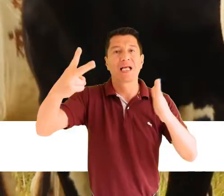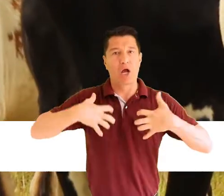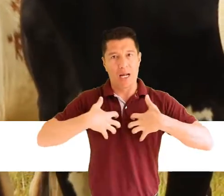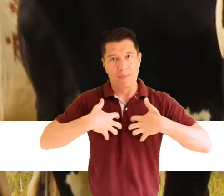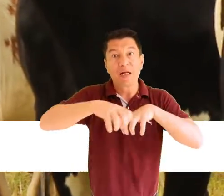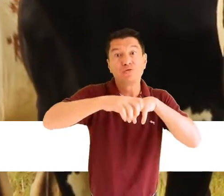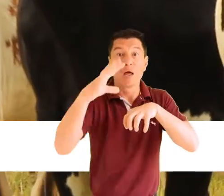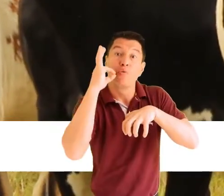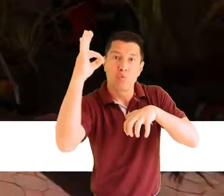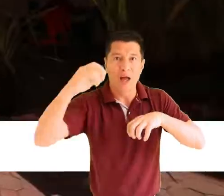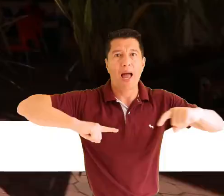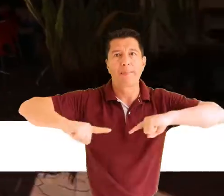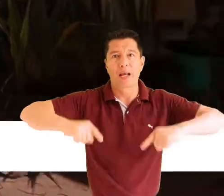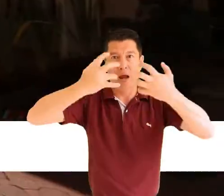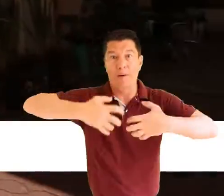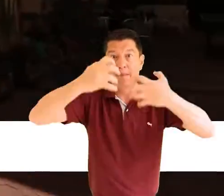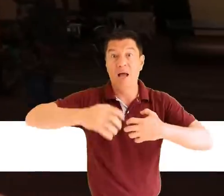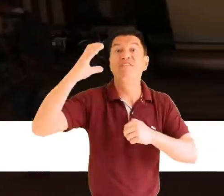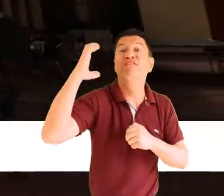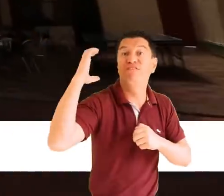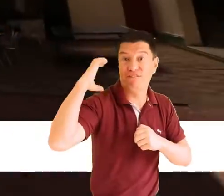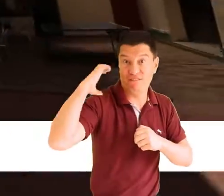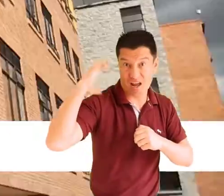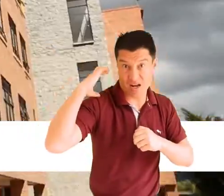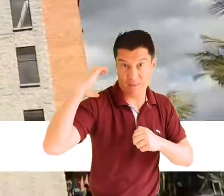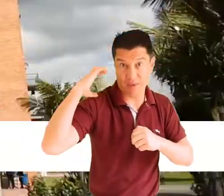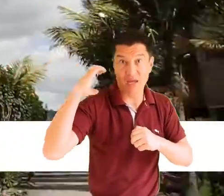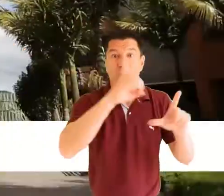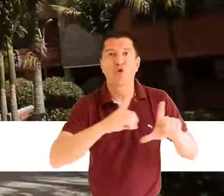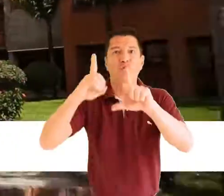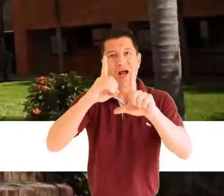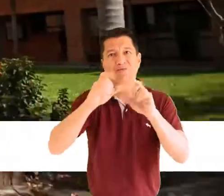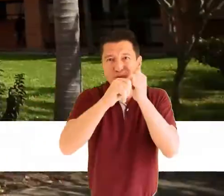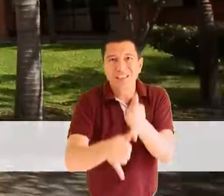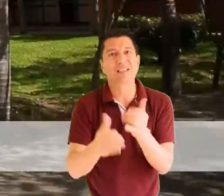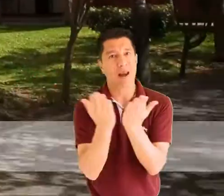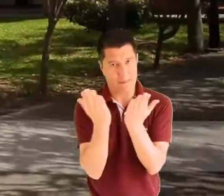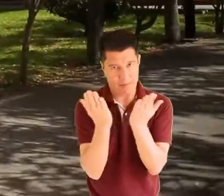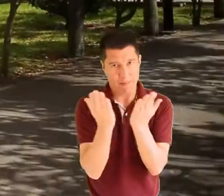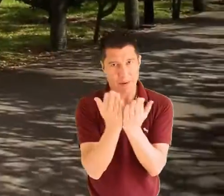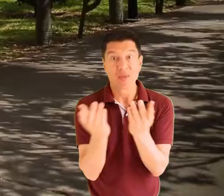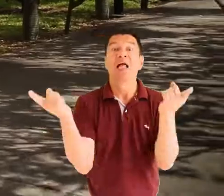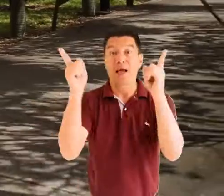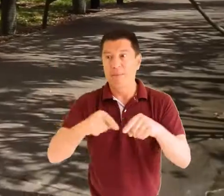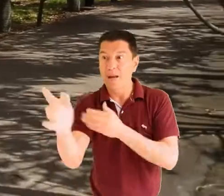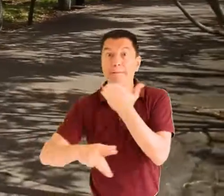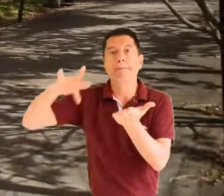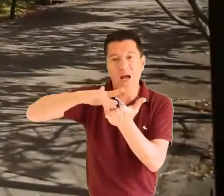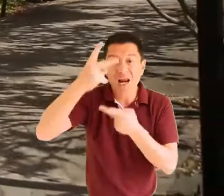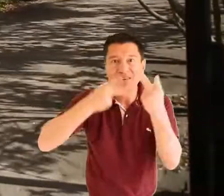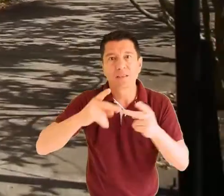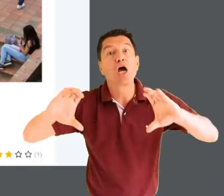académicos de zootecnia seccional UBAT, Administración de Empresas de la Sede Facatativa y del Doctorado en Ciencias de Educación. De la misma manera,